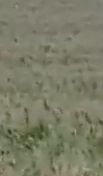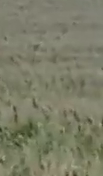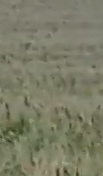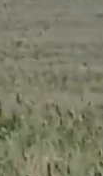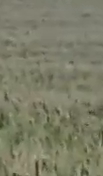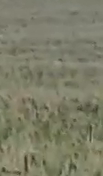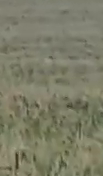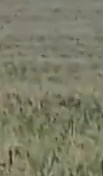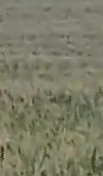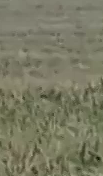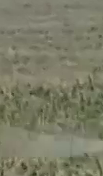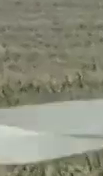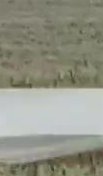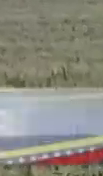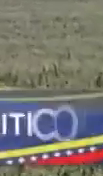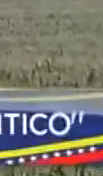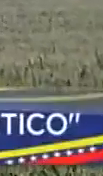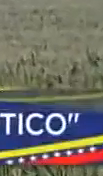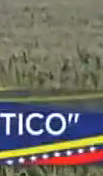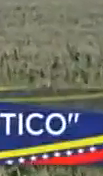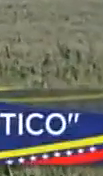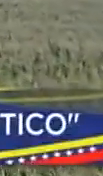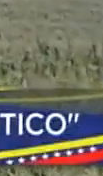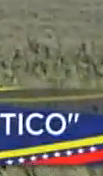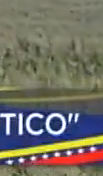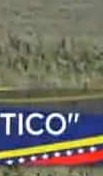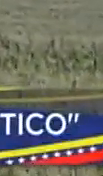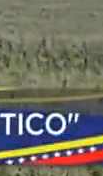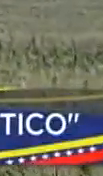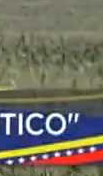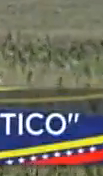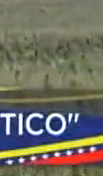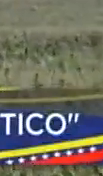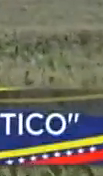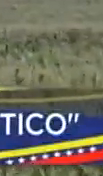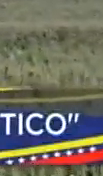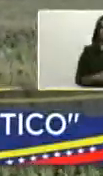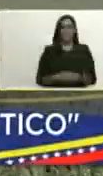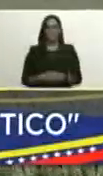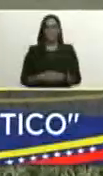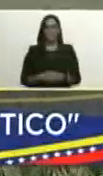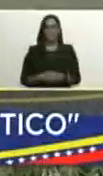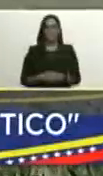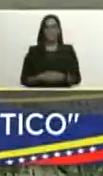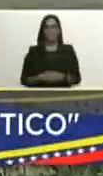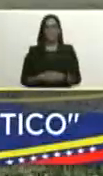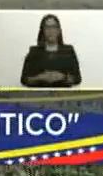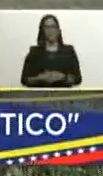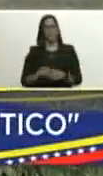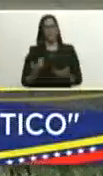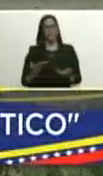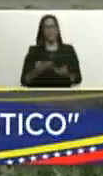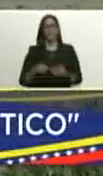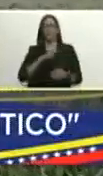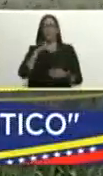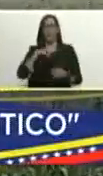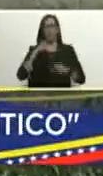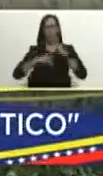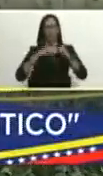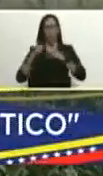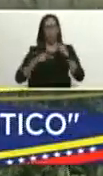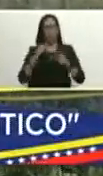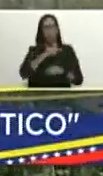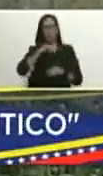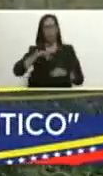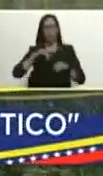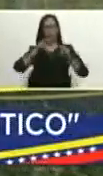salirle al paso a aquellos garranchos de la politiquería que, bueno, denigran de nuestros productores, nuestros campesinos.